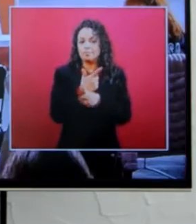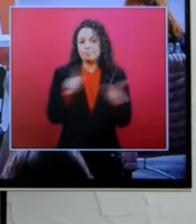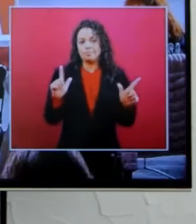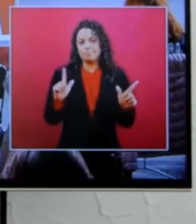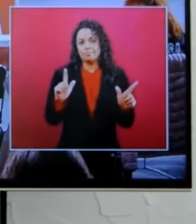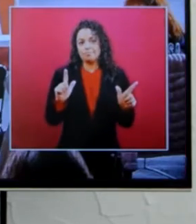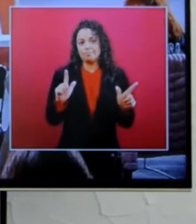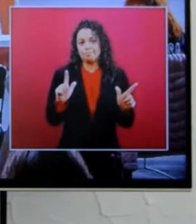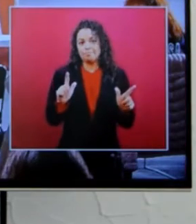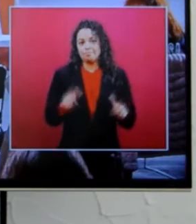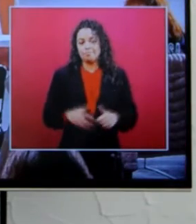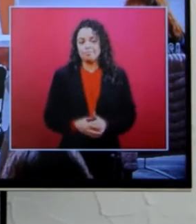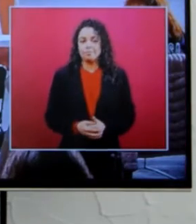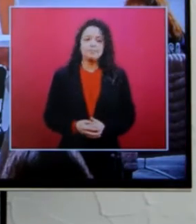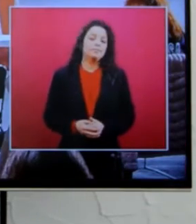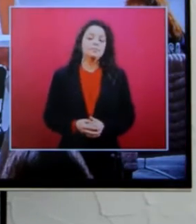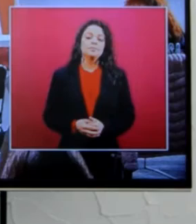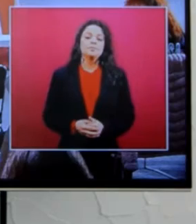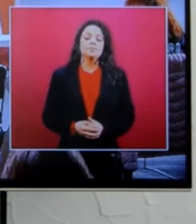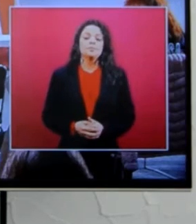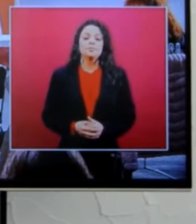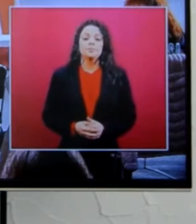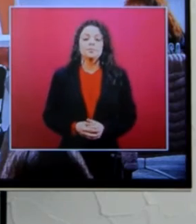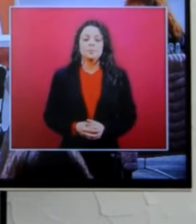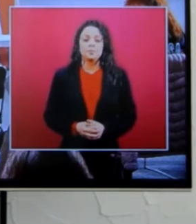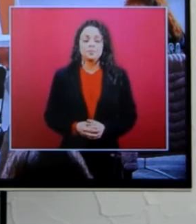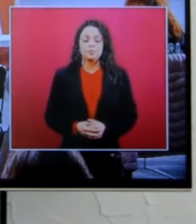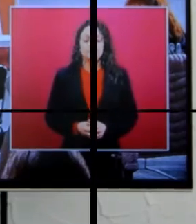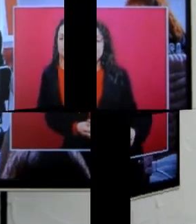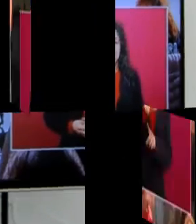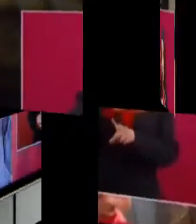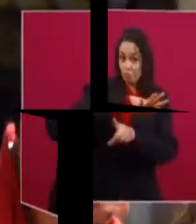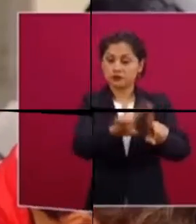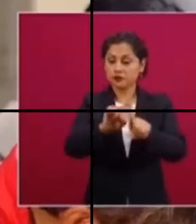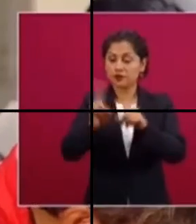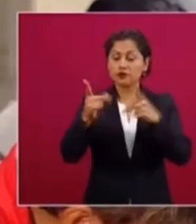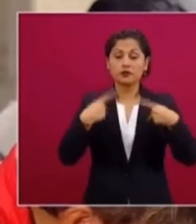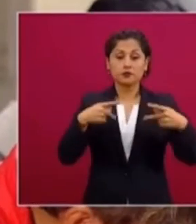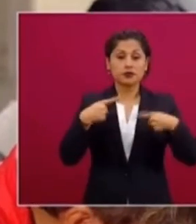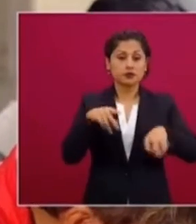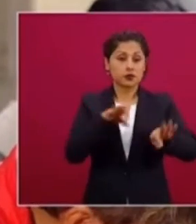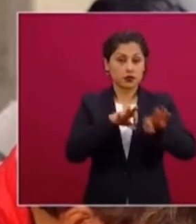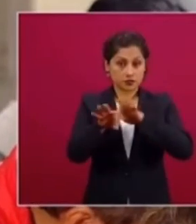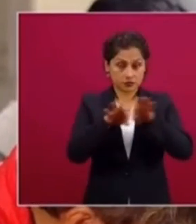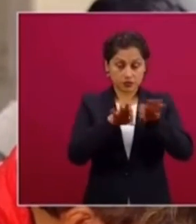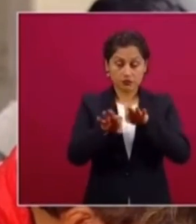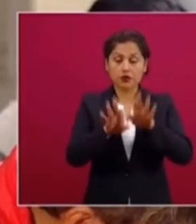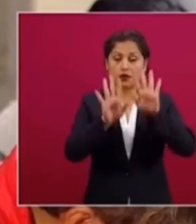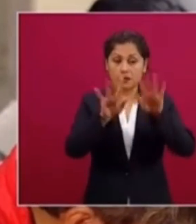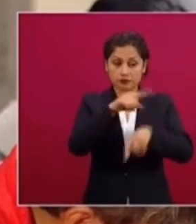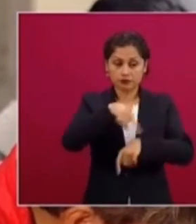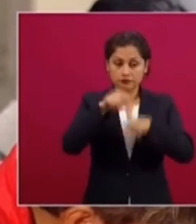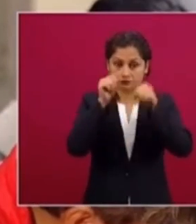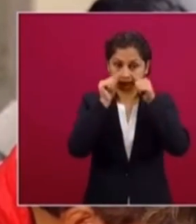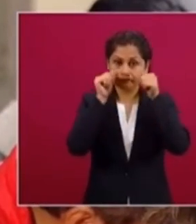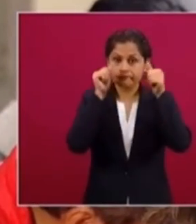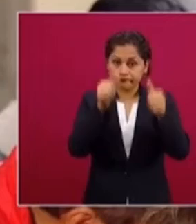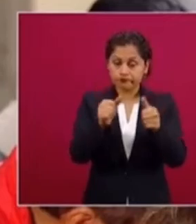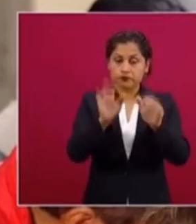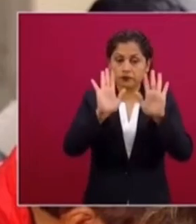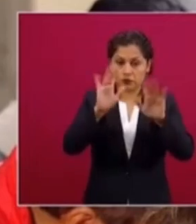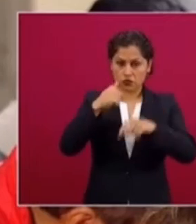el propósito evidente de atacar a los medios de comunicación librepensadores. Yo quisiera preguntarle si es viable o